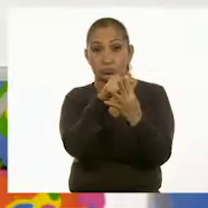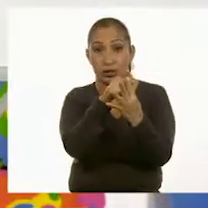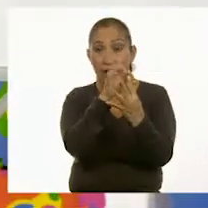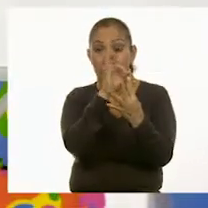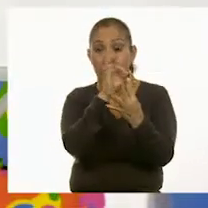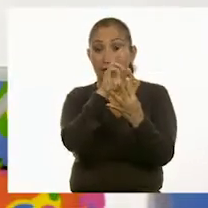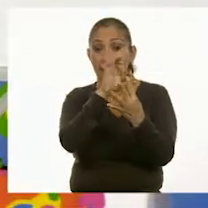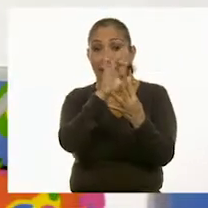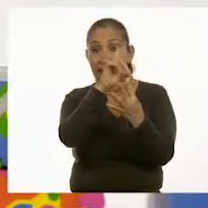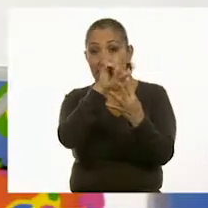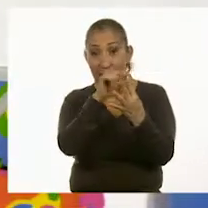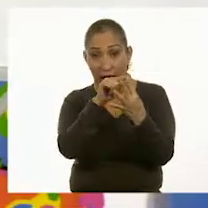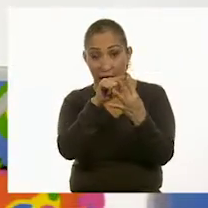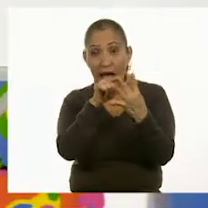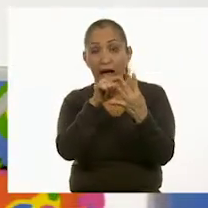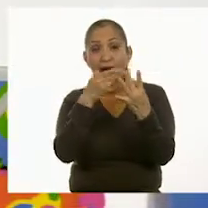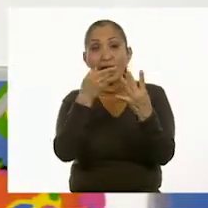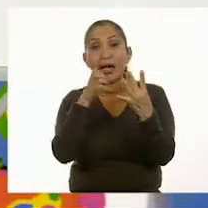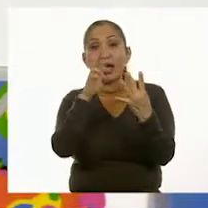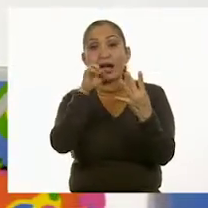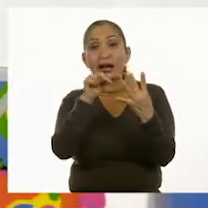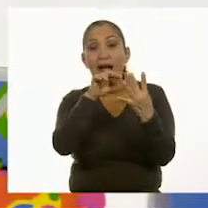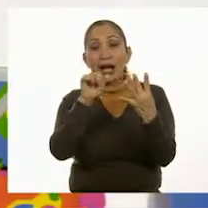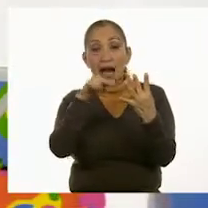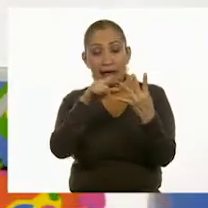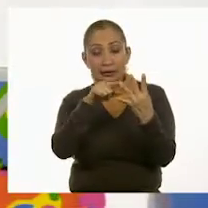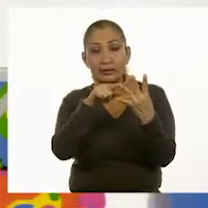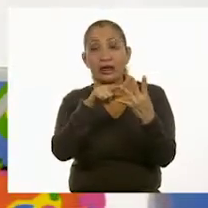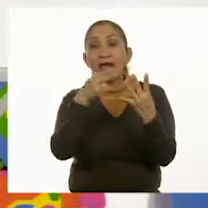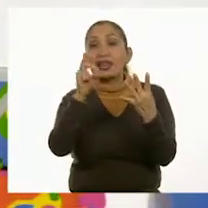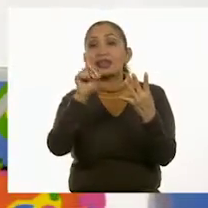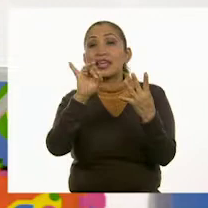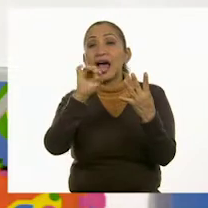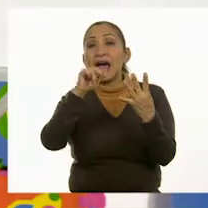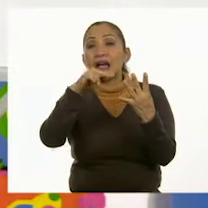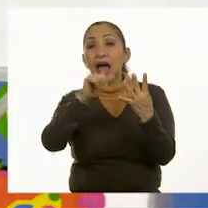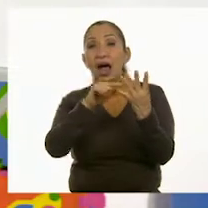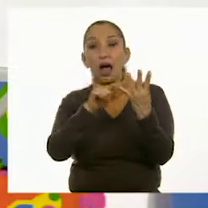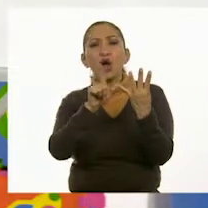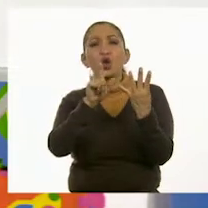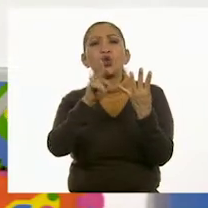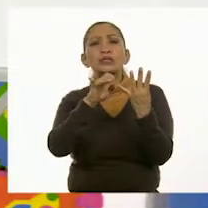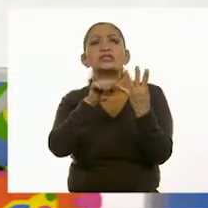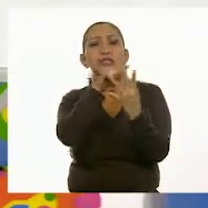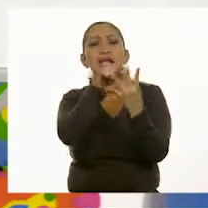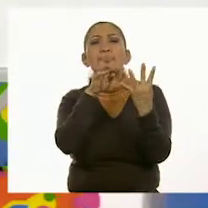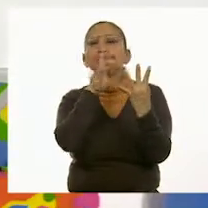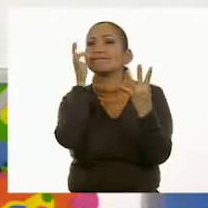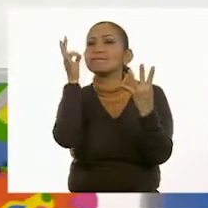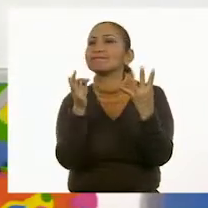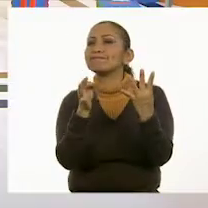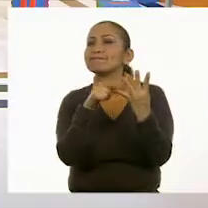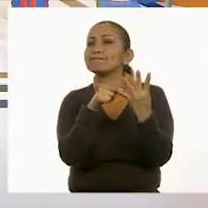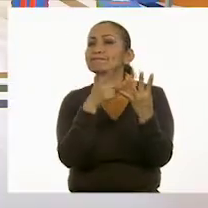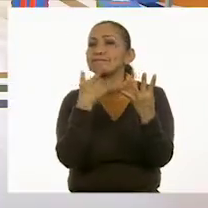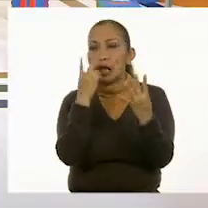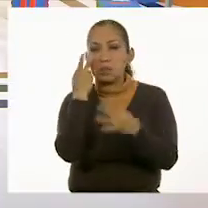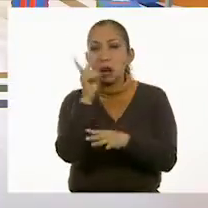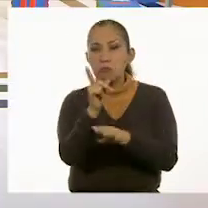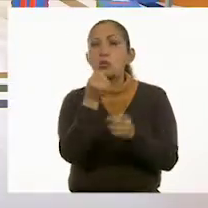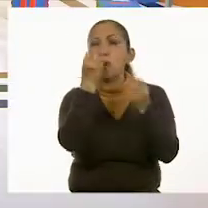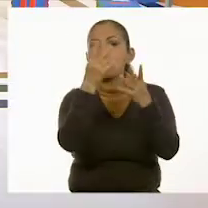Frida, Hernán, Diana o Luis. Vamos a contarlas. A ver.